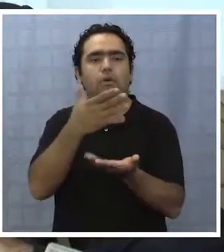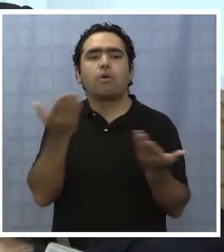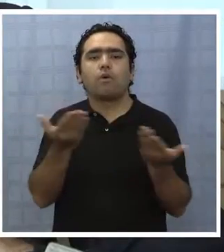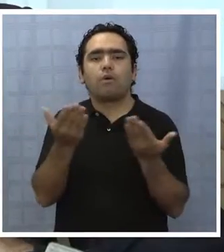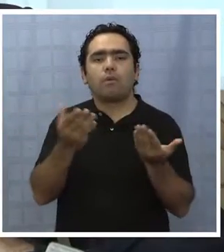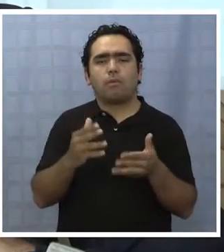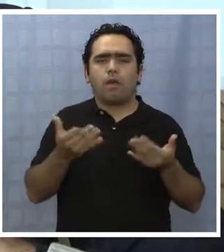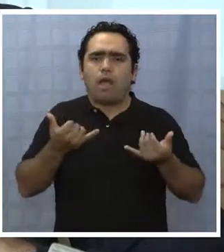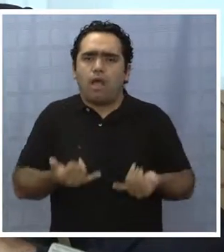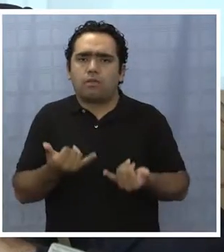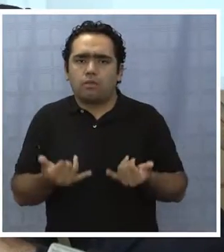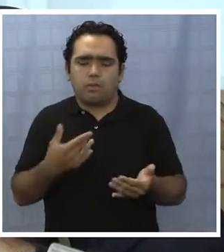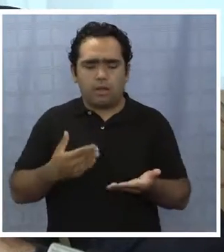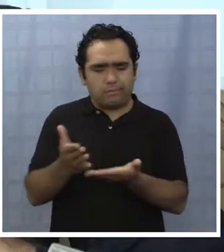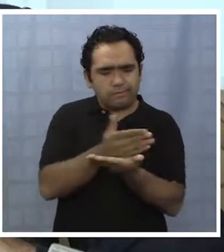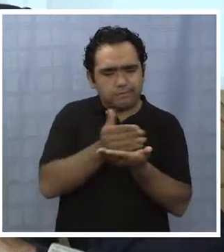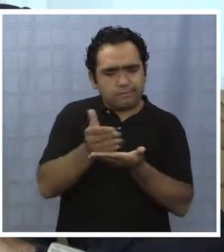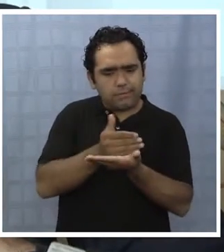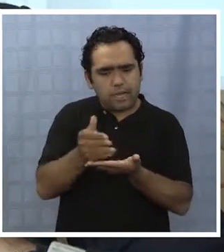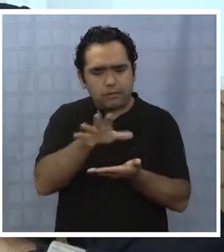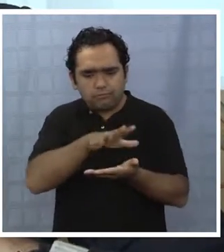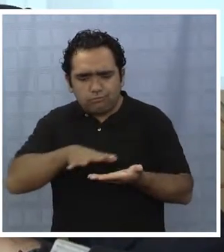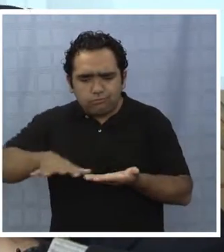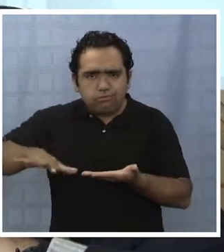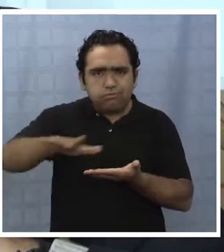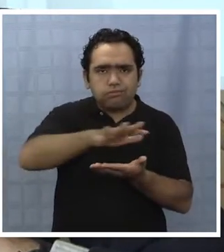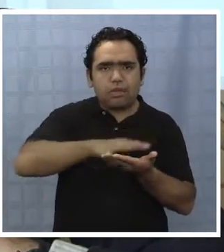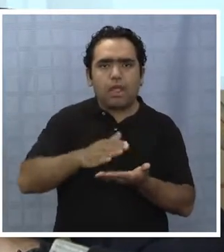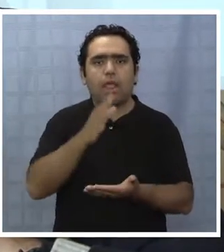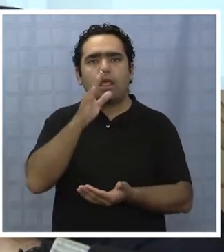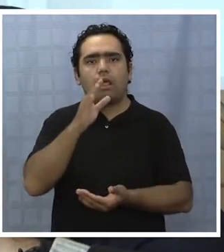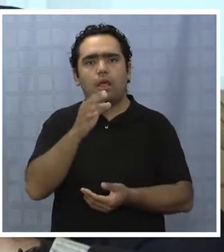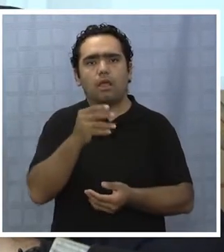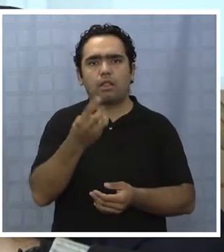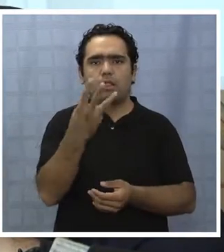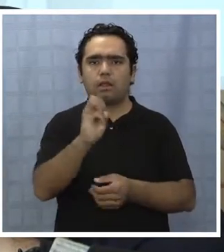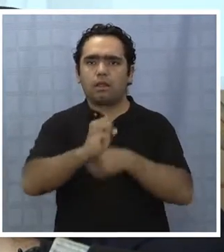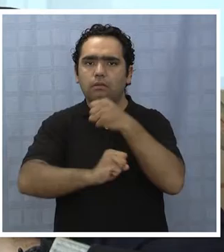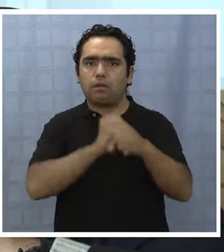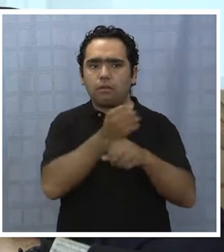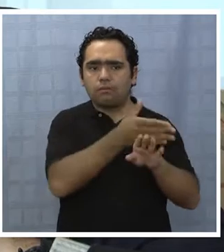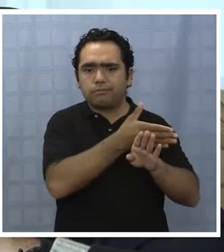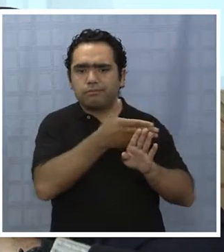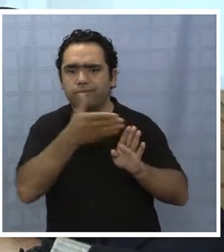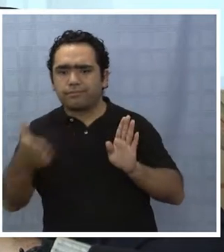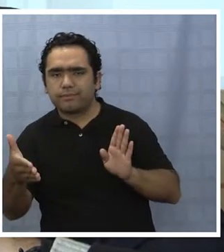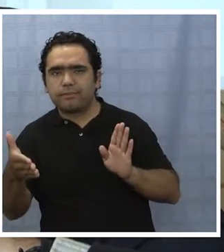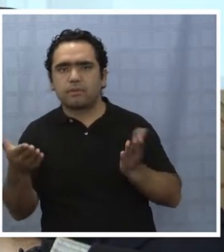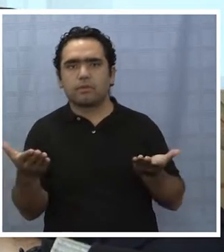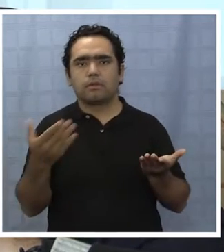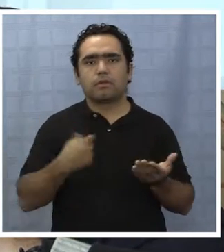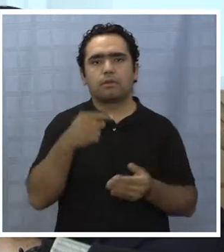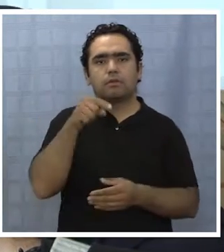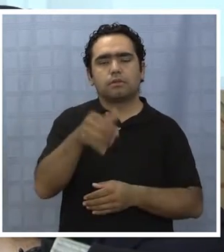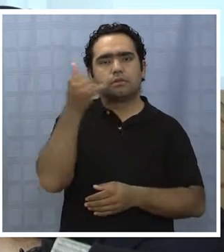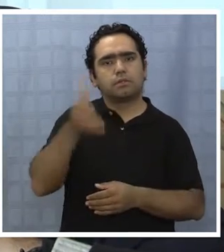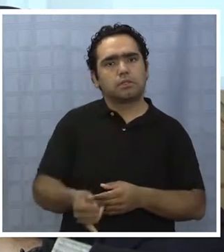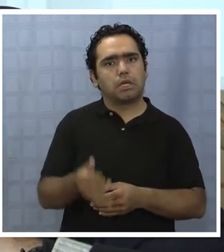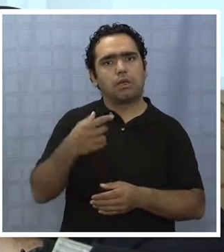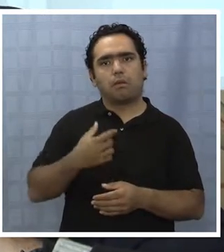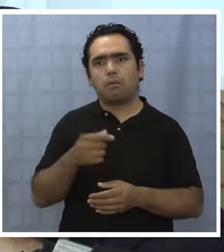actualización de un plano regulador puede tomar en este caso 30 años, ¿verdad? En promedio los planos reguladores comunales